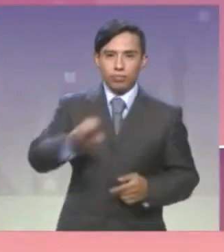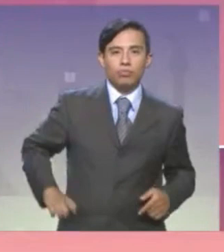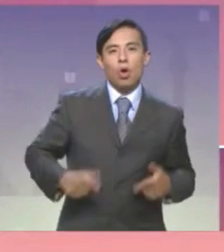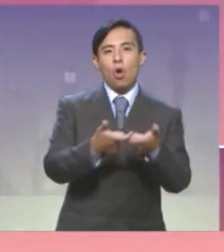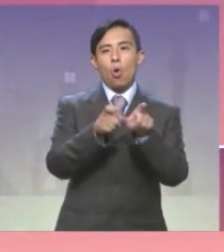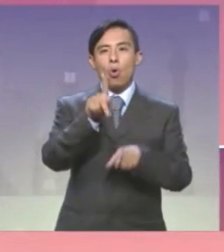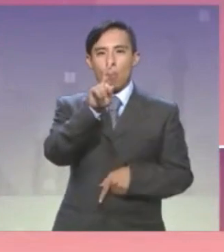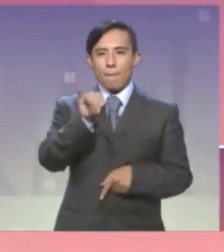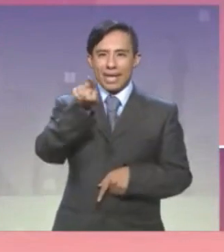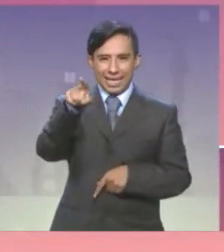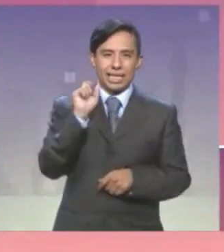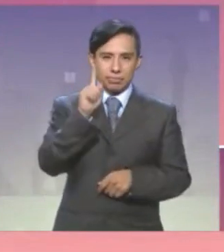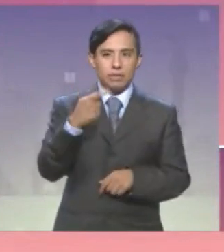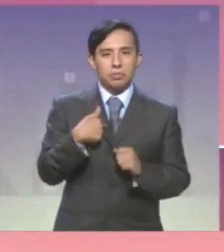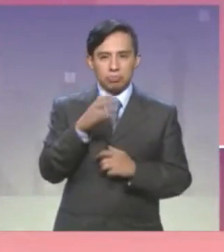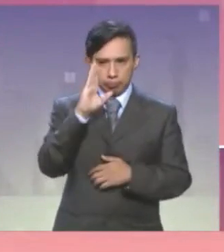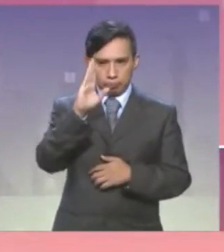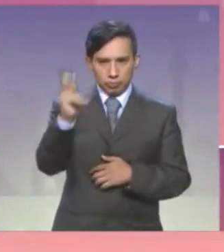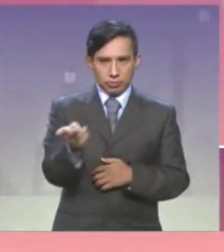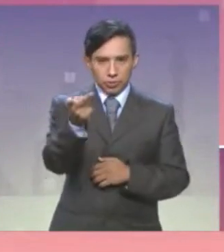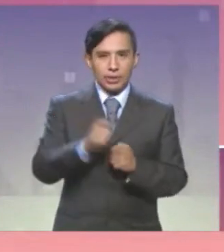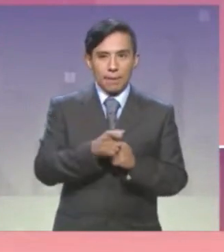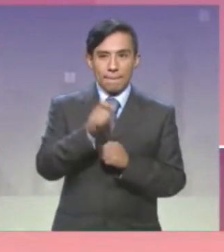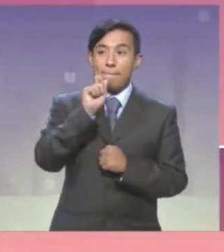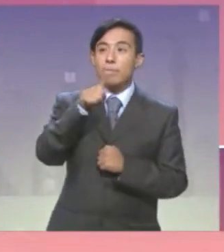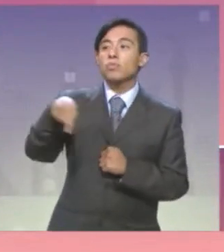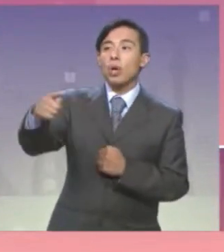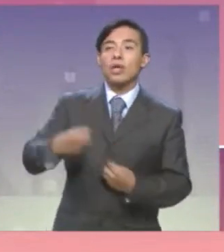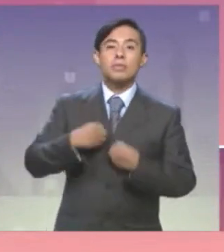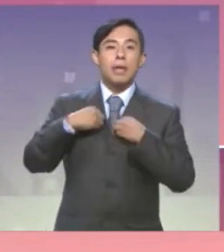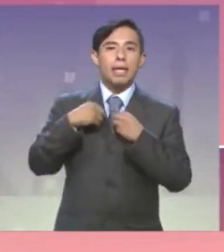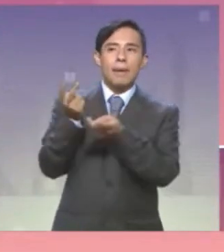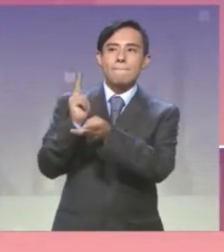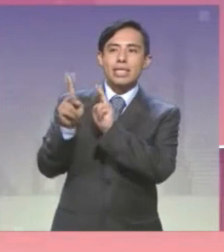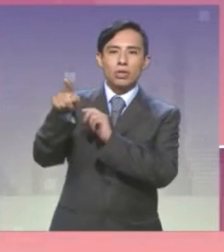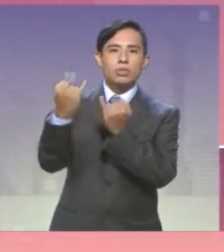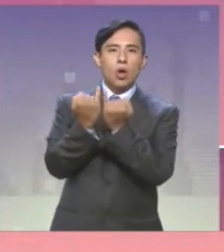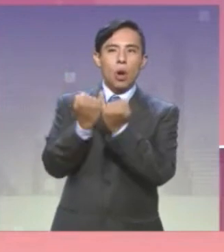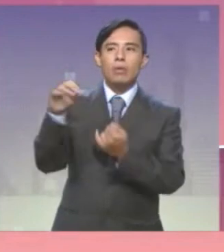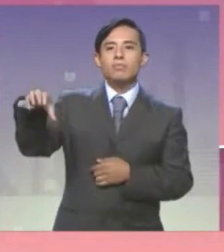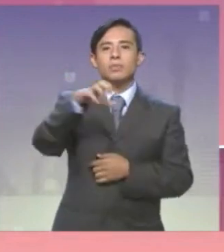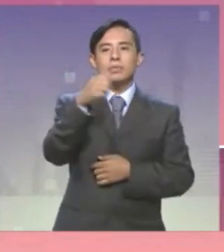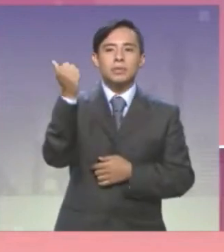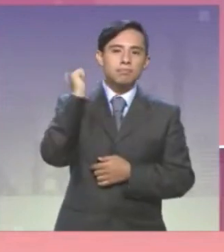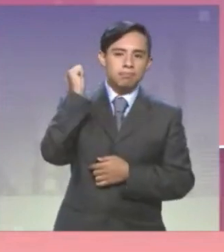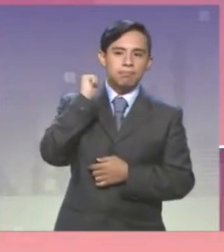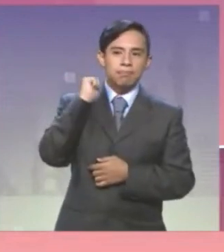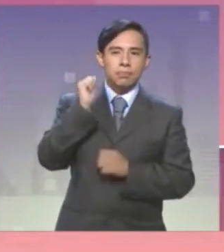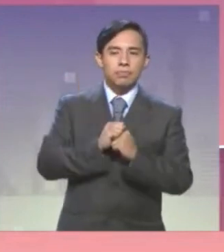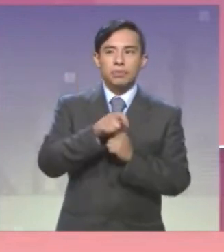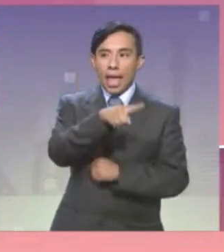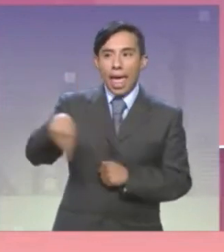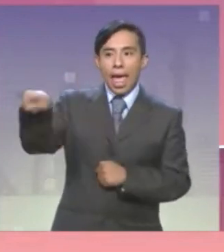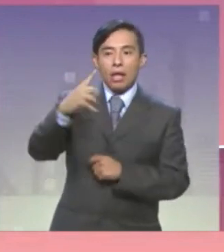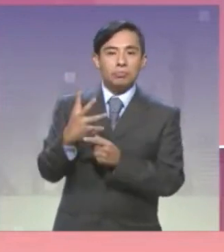que los vecinos de las colonias de Azcapuzalco para la licenciada Saldaña es...